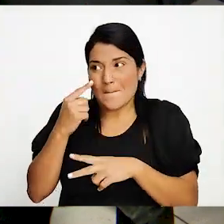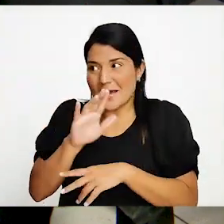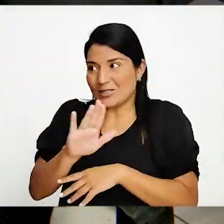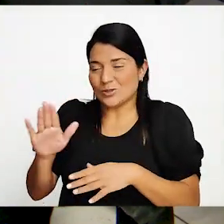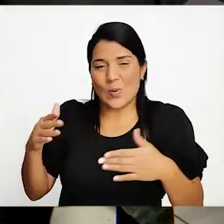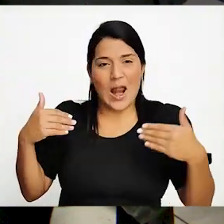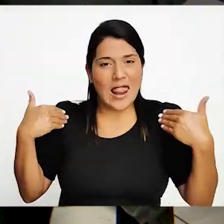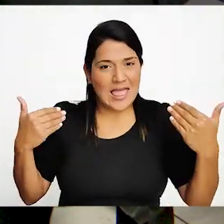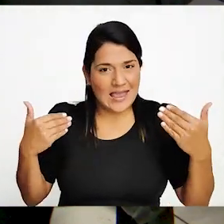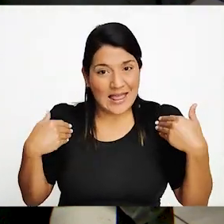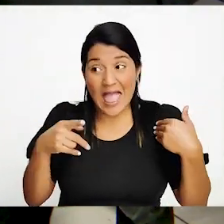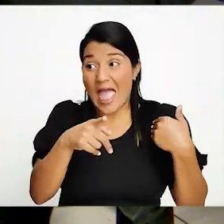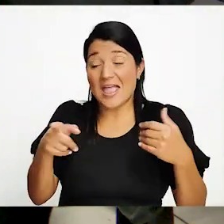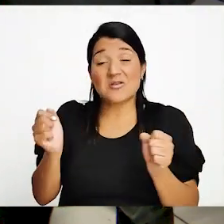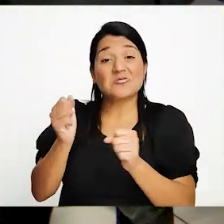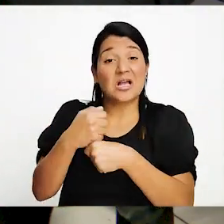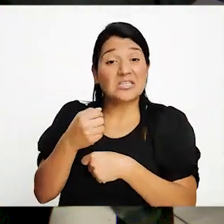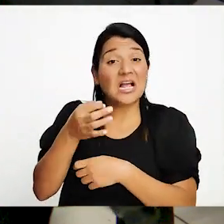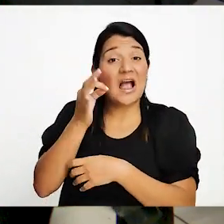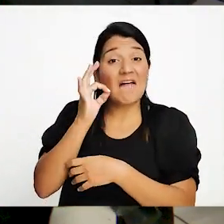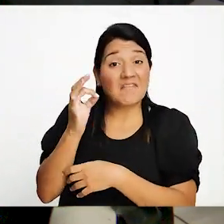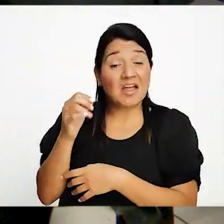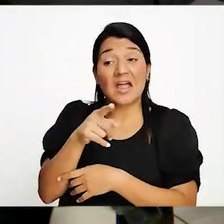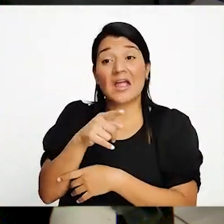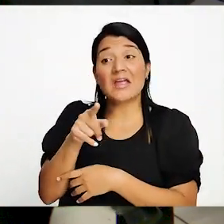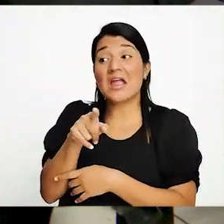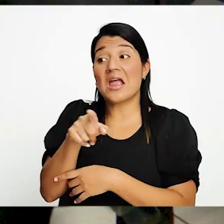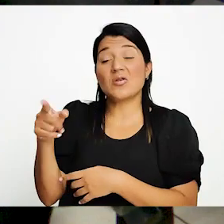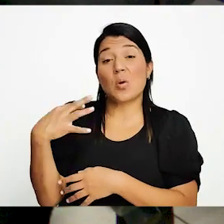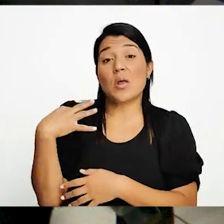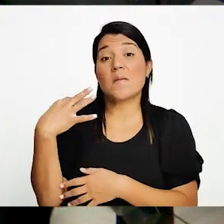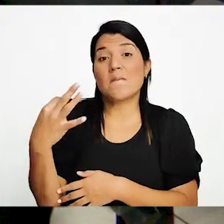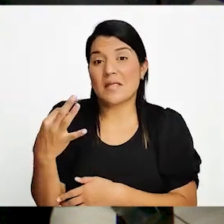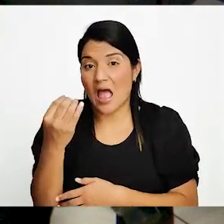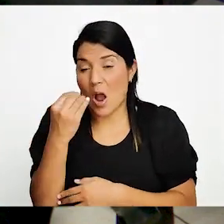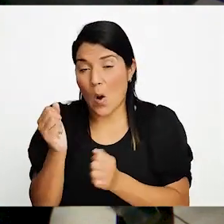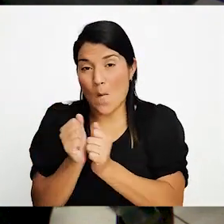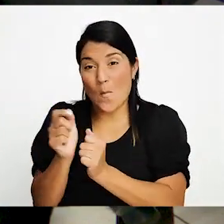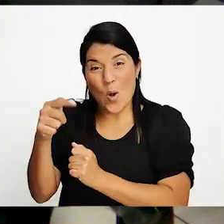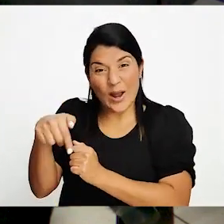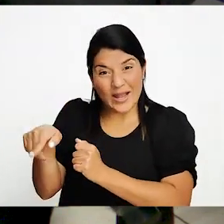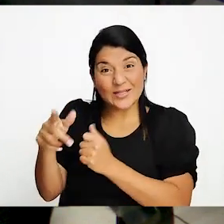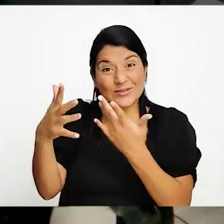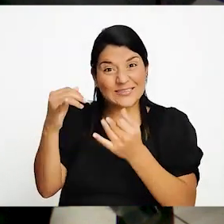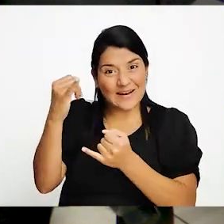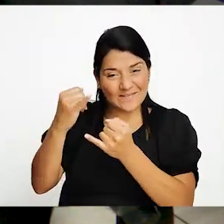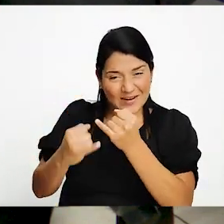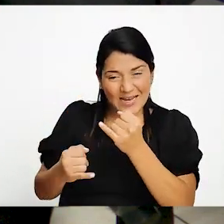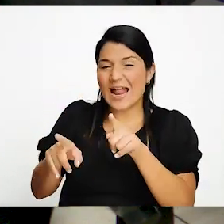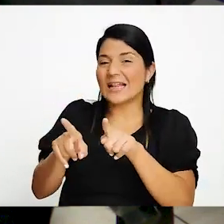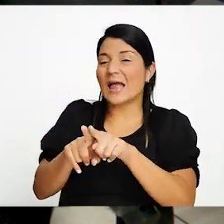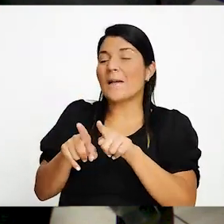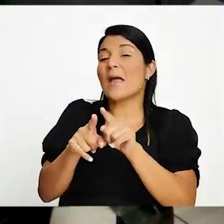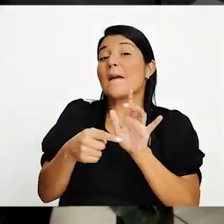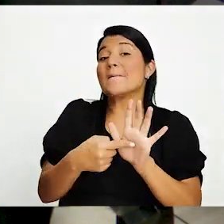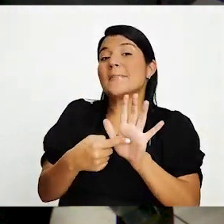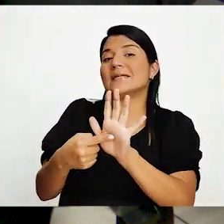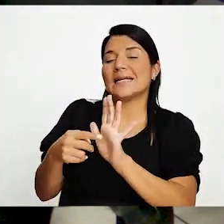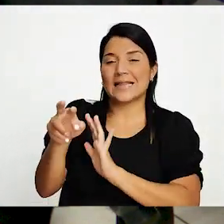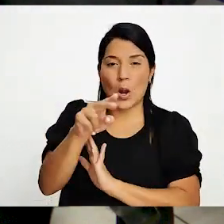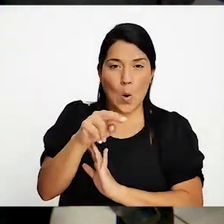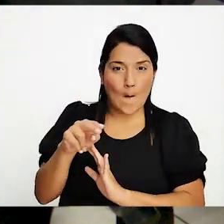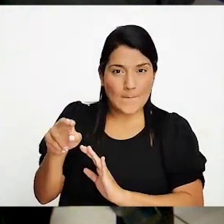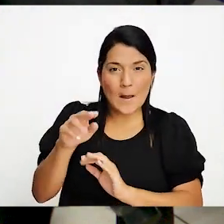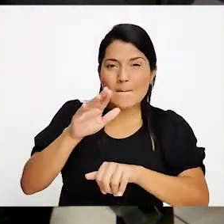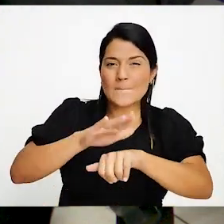hacen un cafecito, nos invitan a tomar un refrigerio con ellos, nos presentan a sus compañeros, nos llevan a